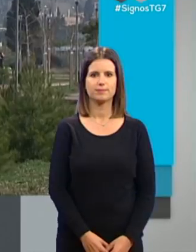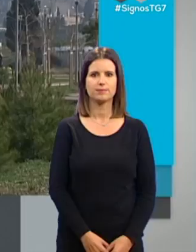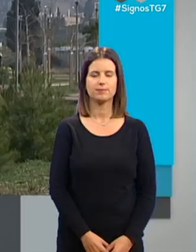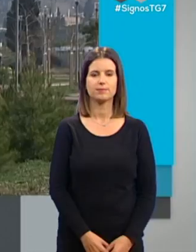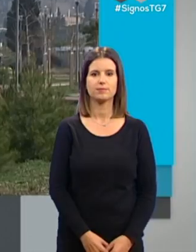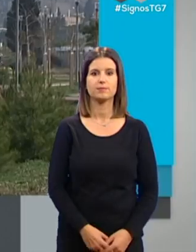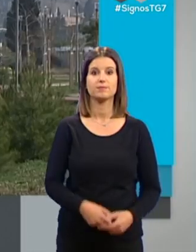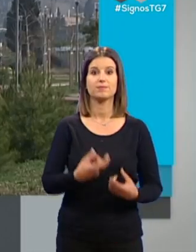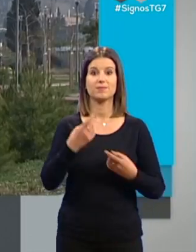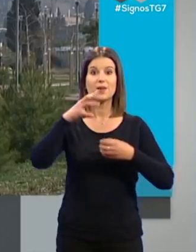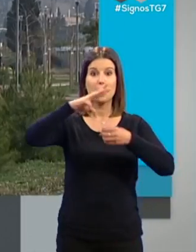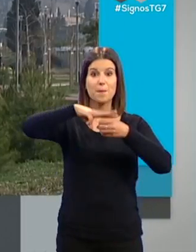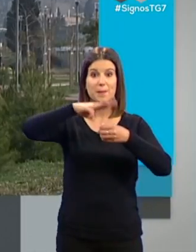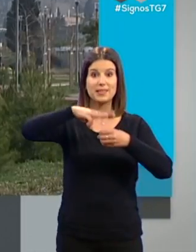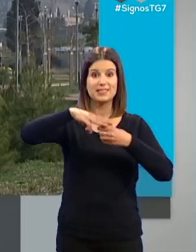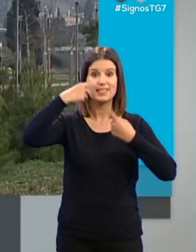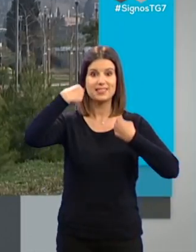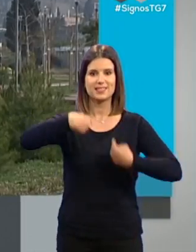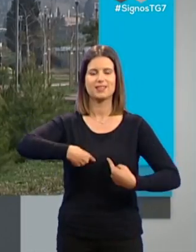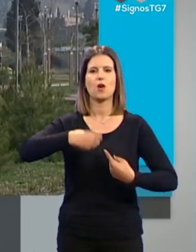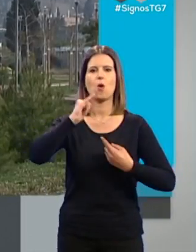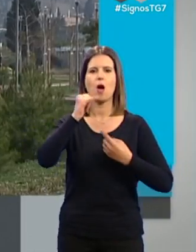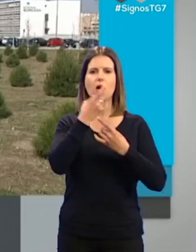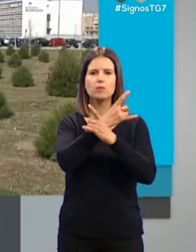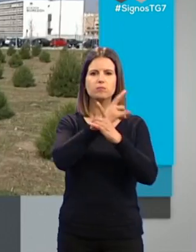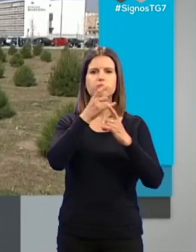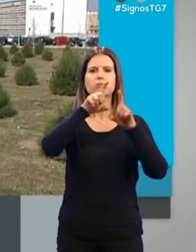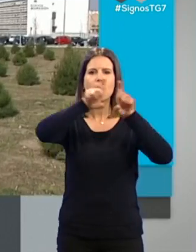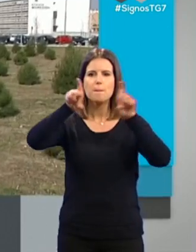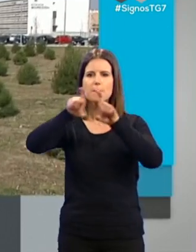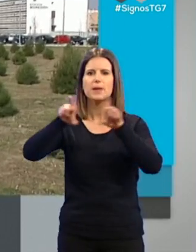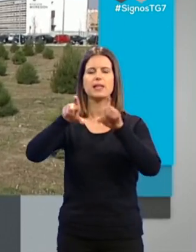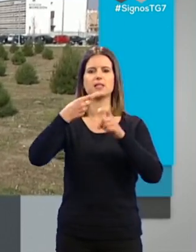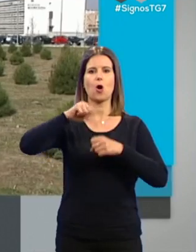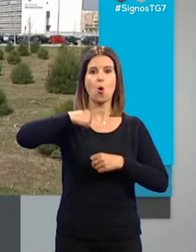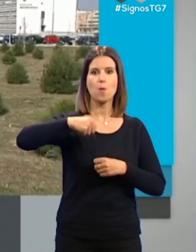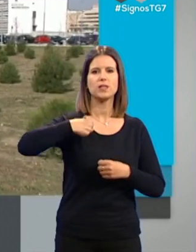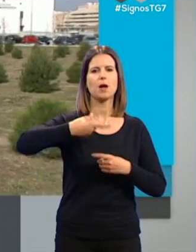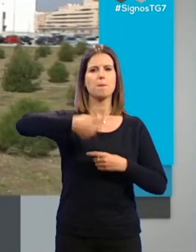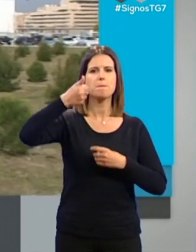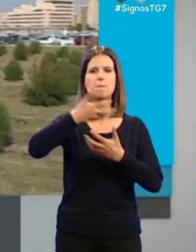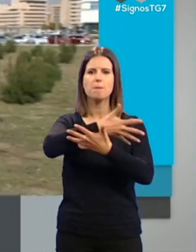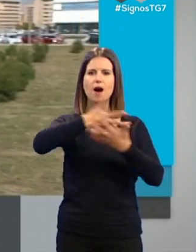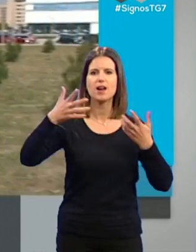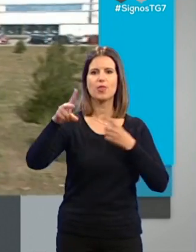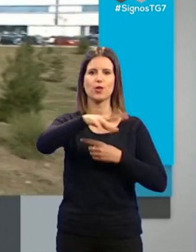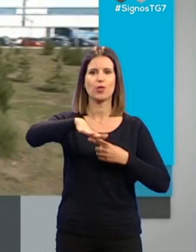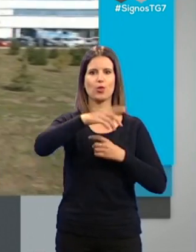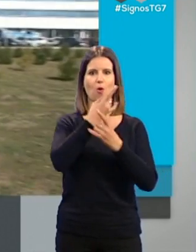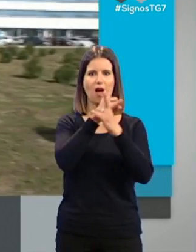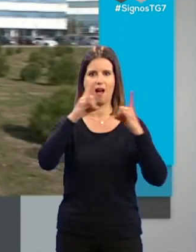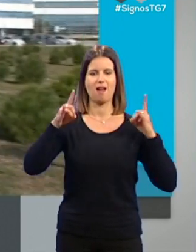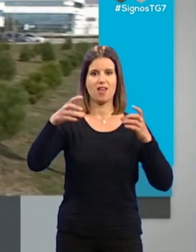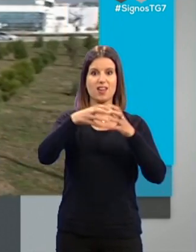El Parque Tecnológico de la Salud cuenta, además de con un centenar de empresas y el hospital, con la mayor zona verde de la ciudad de Granada.